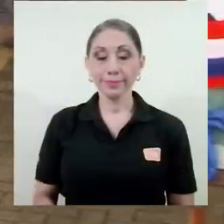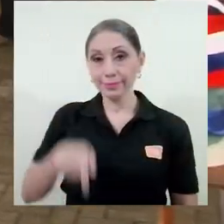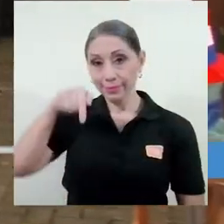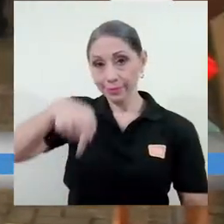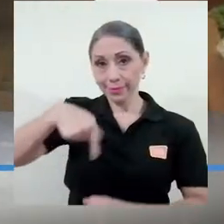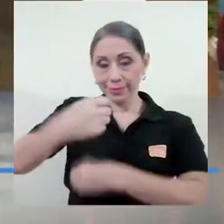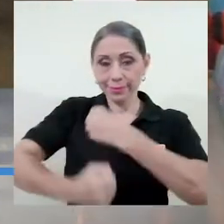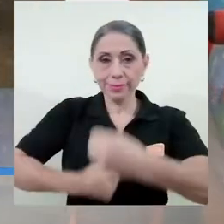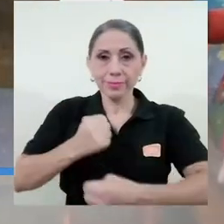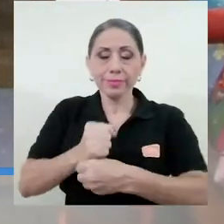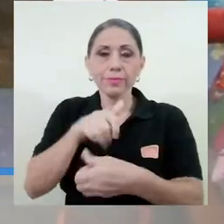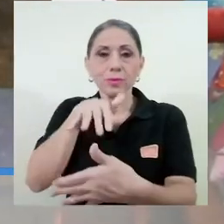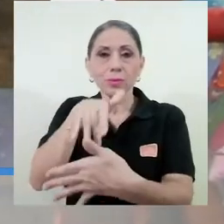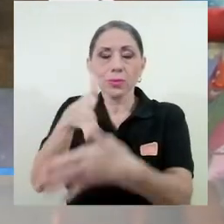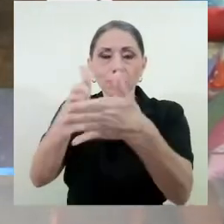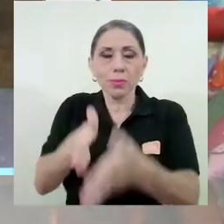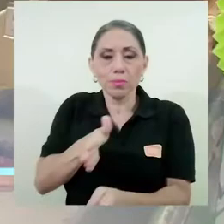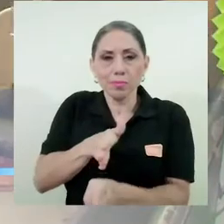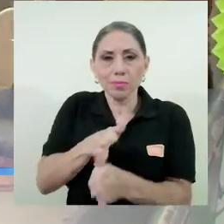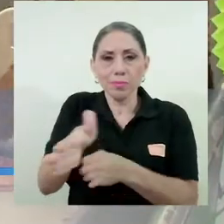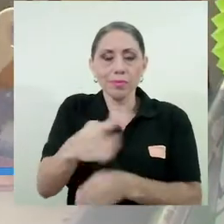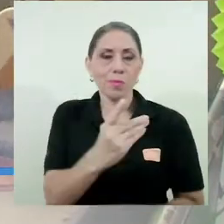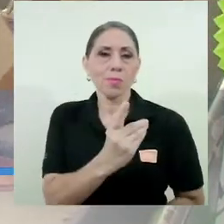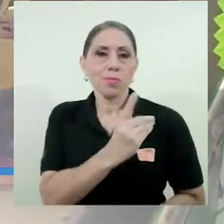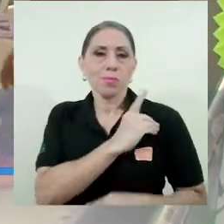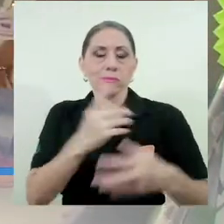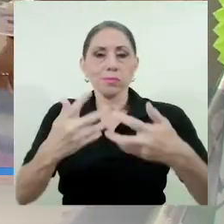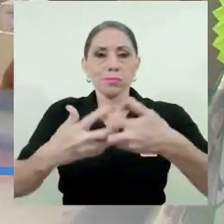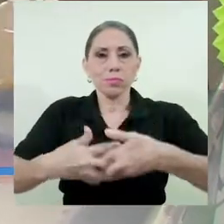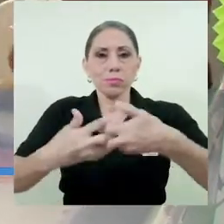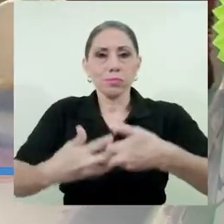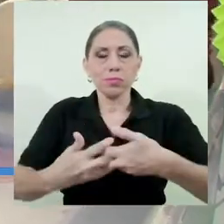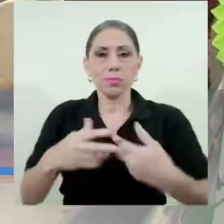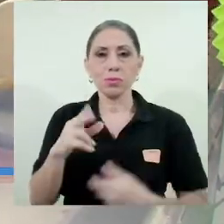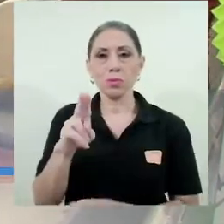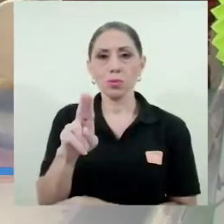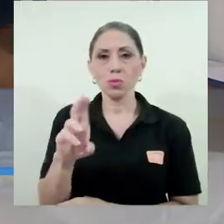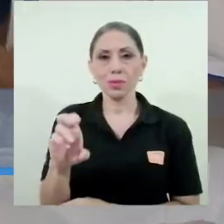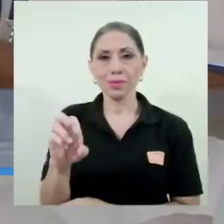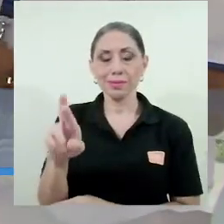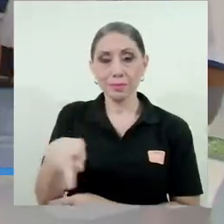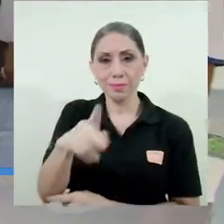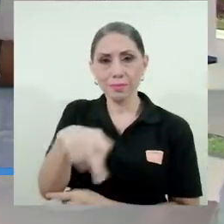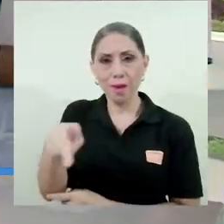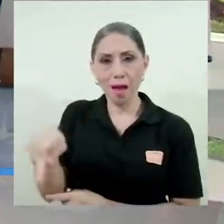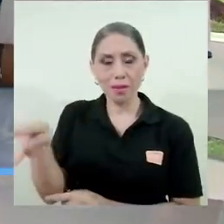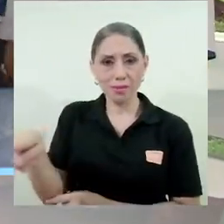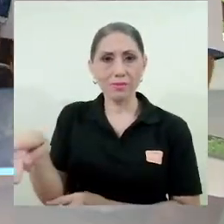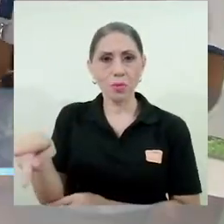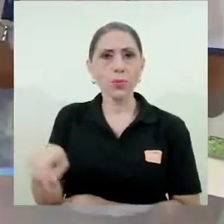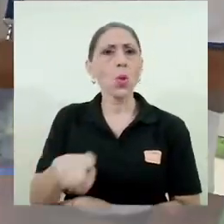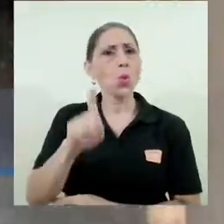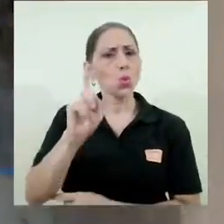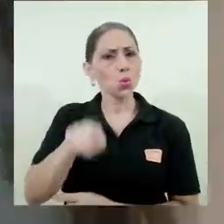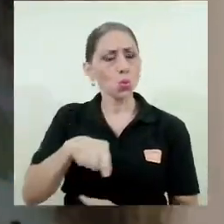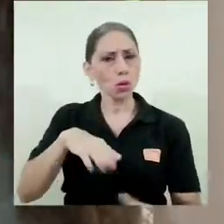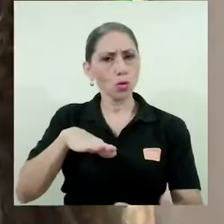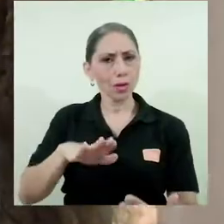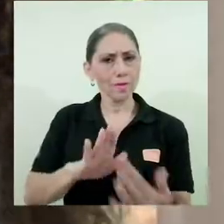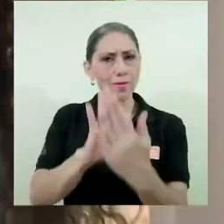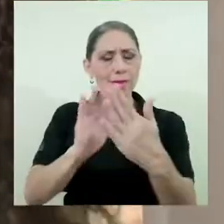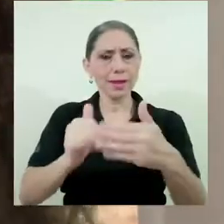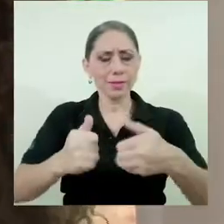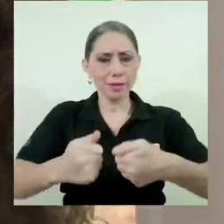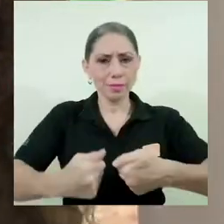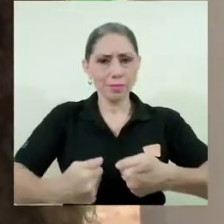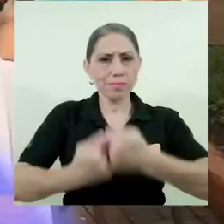Este año, los estudiantes de la Carrera de Dirección de Empresas en la sede del Pacífico de la Universidad de Costa Rica tuvieron